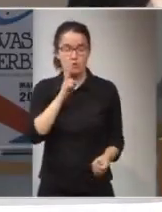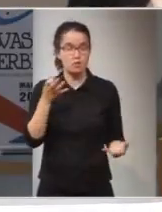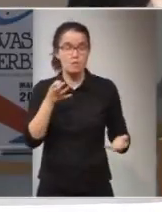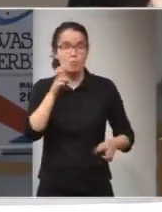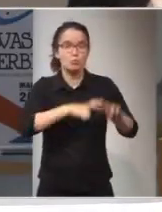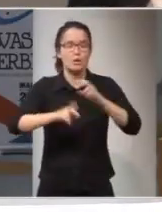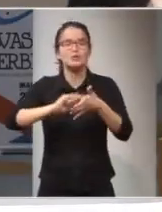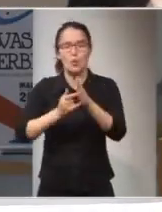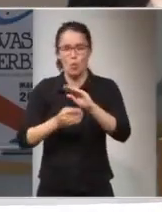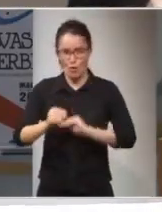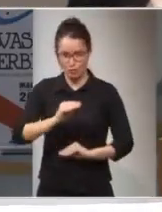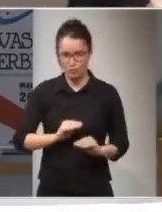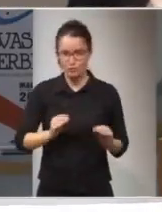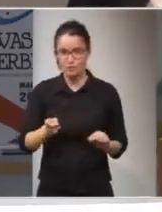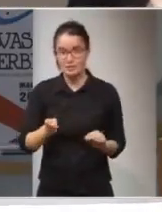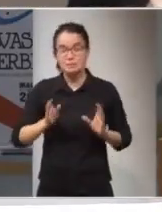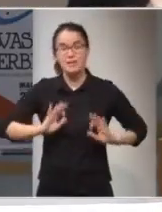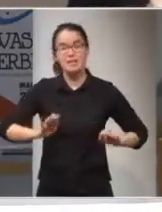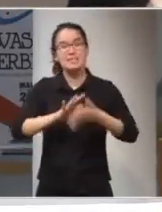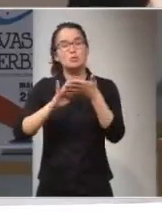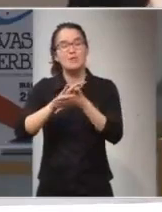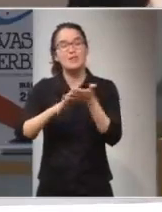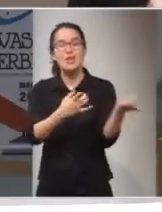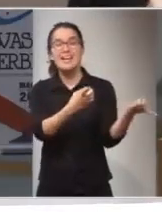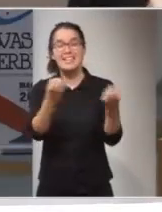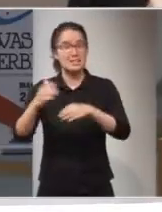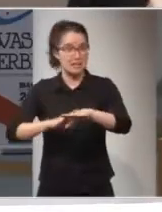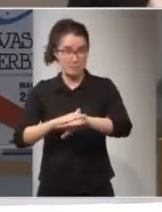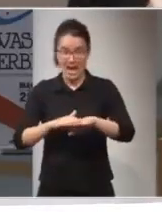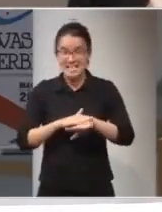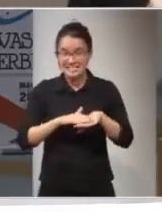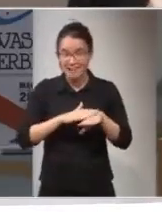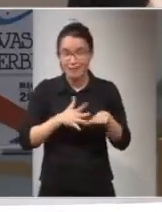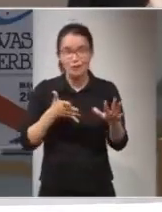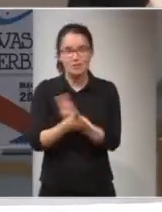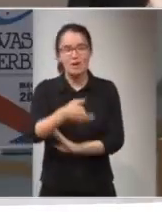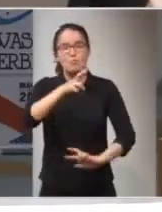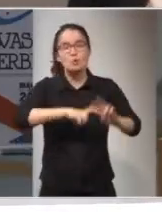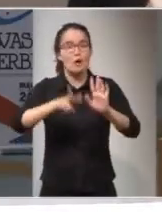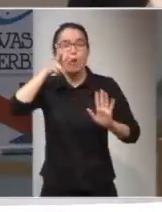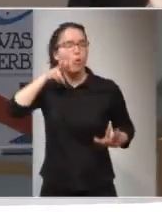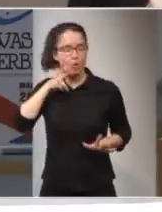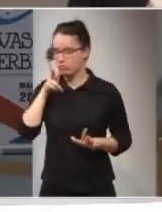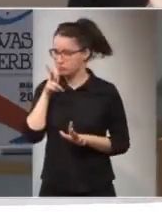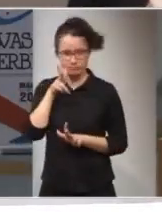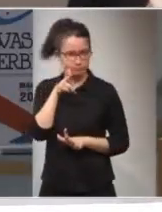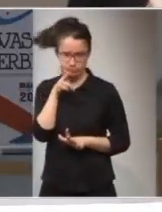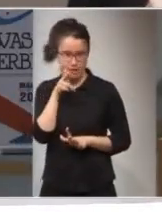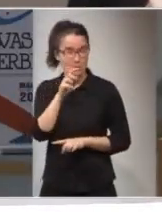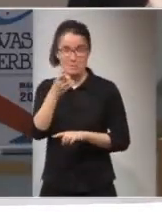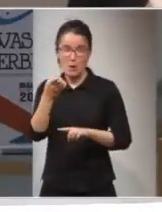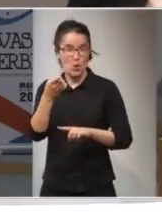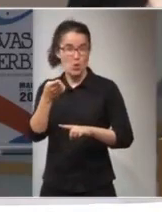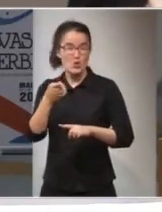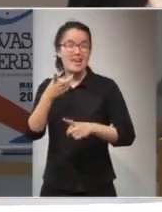buscar una solución. Sobre todo, estamos hablando de necesidades básicas. No se trata de buscar un lujo, sino empieza primero